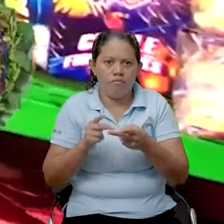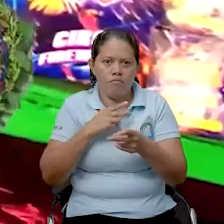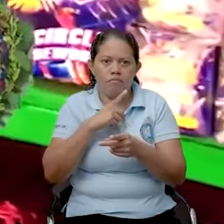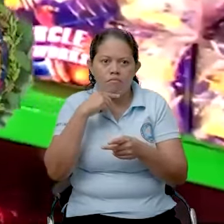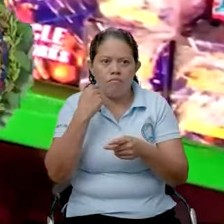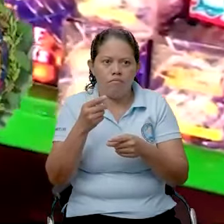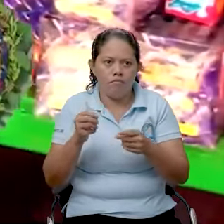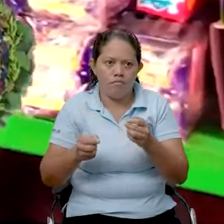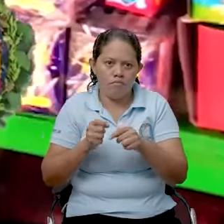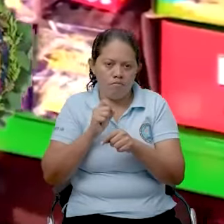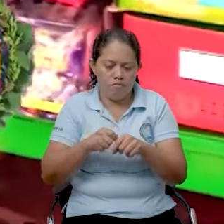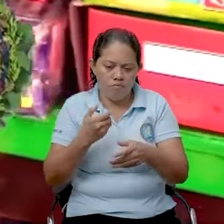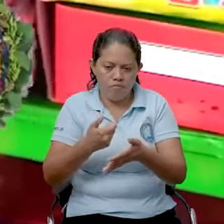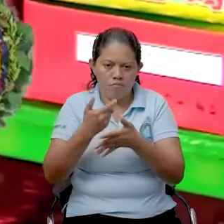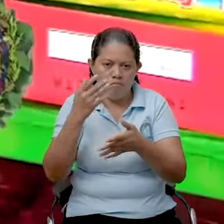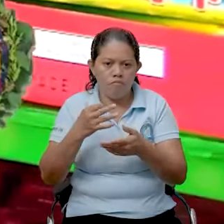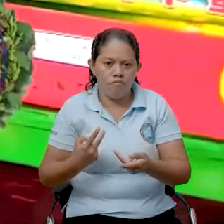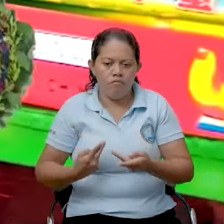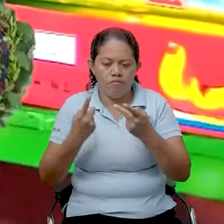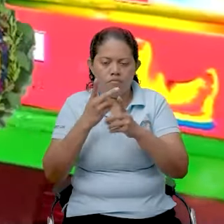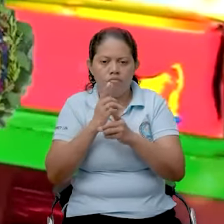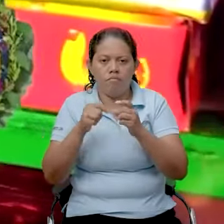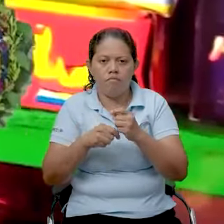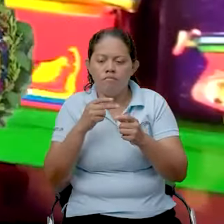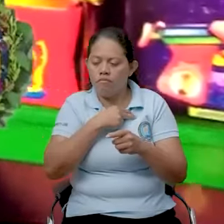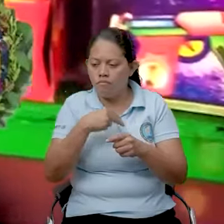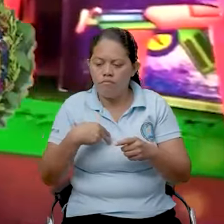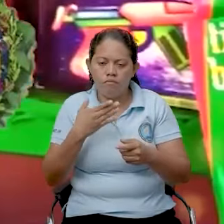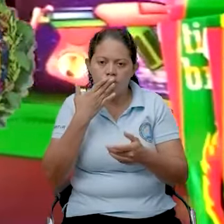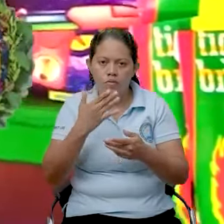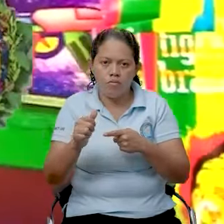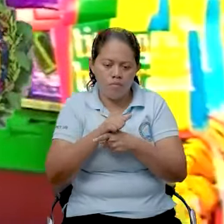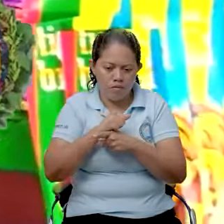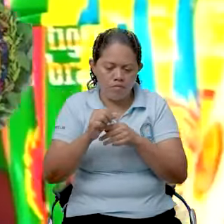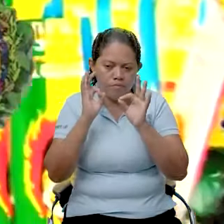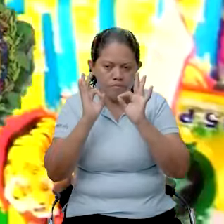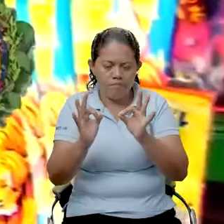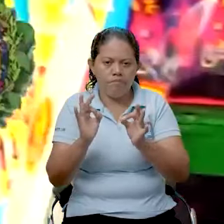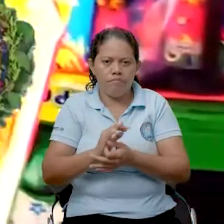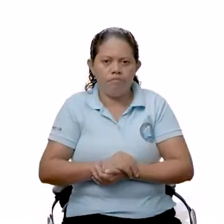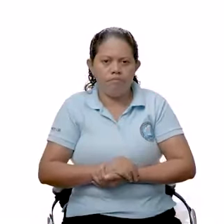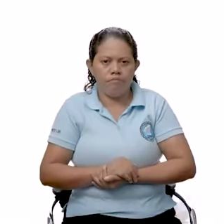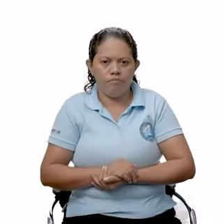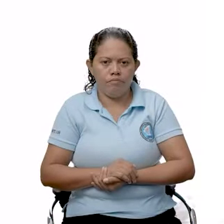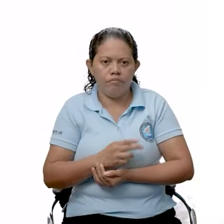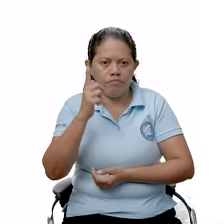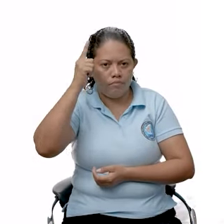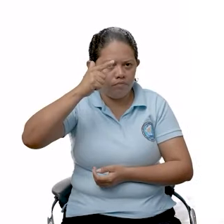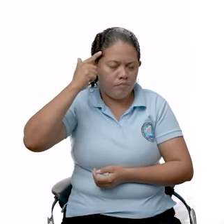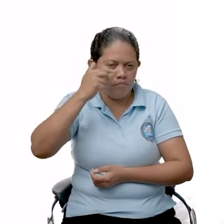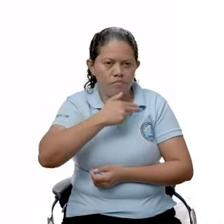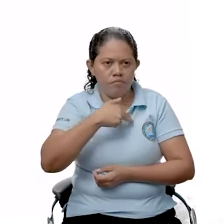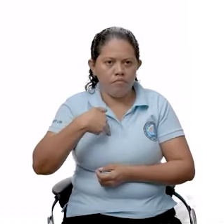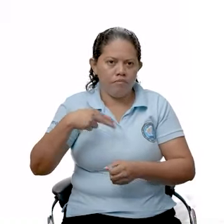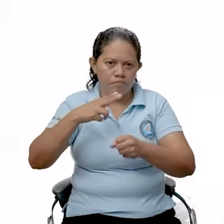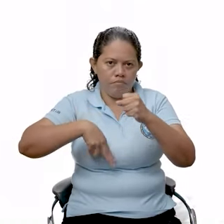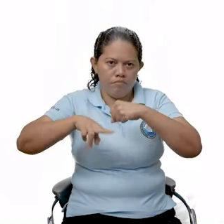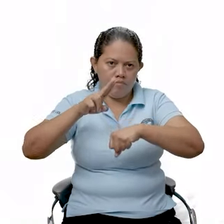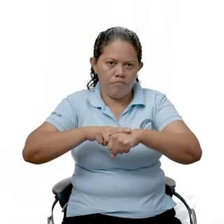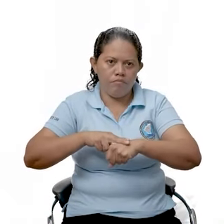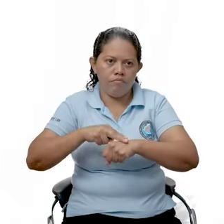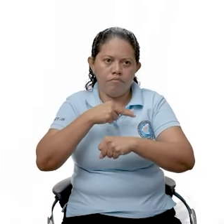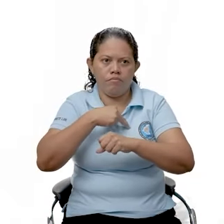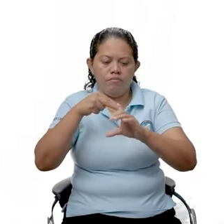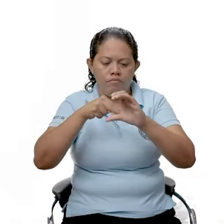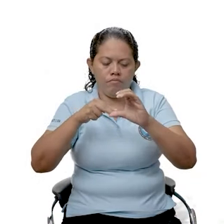Que las quemaduras no marquen nuestras vidas. Hagamos buen uso de la pólvora. Gobierno de Reconciliación y Unidad